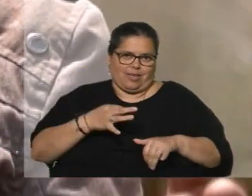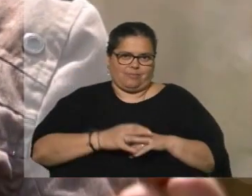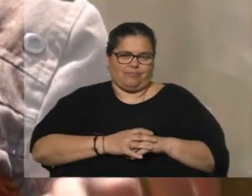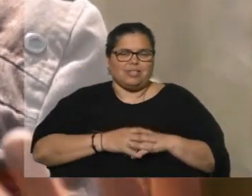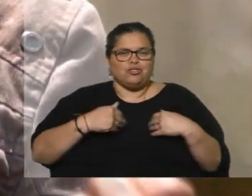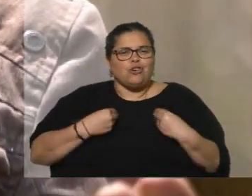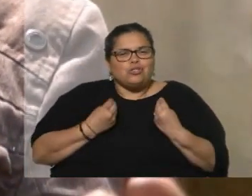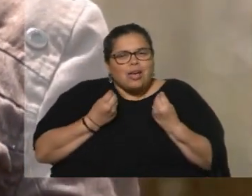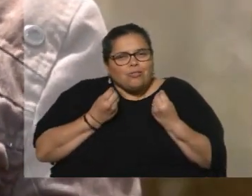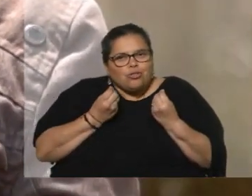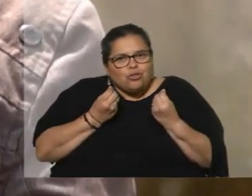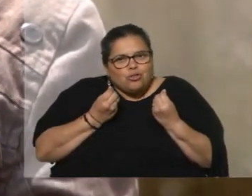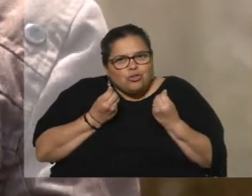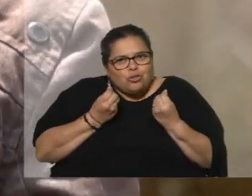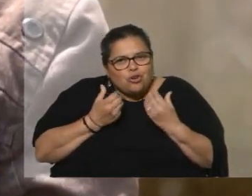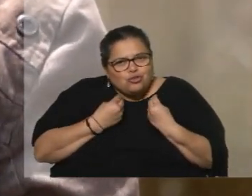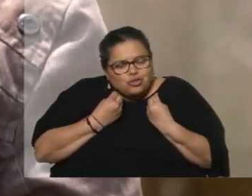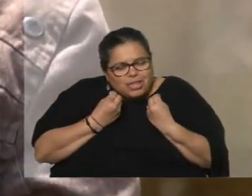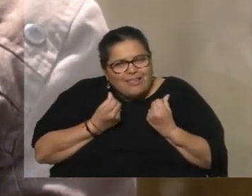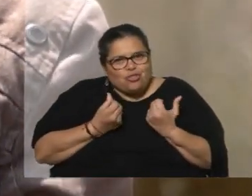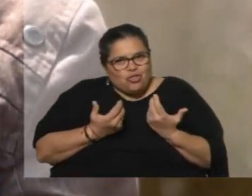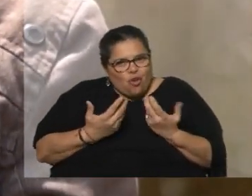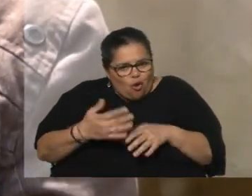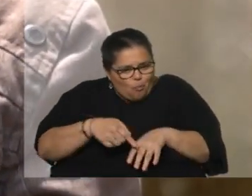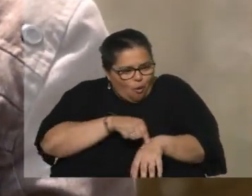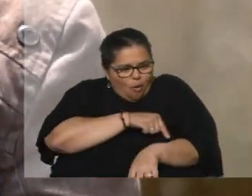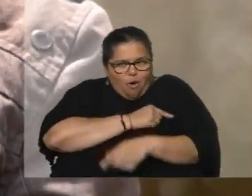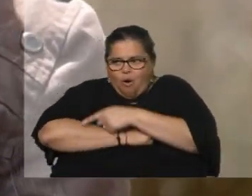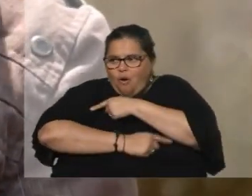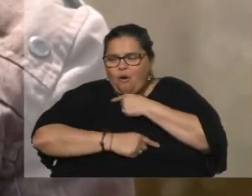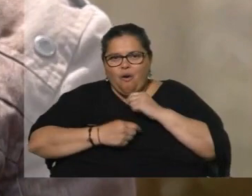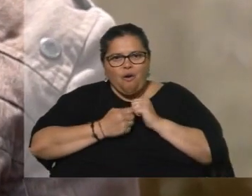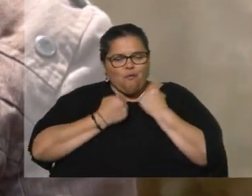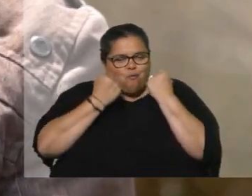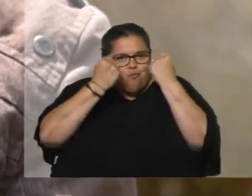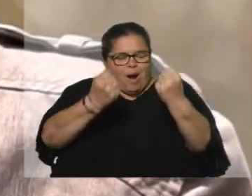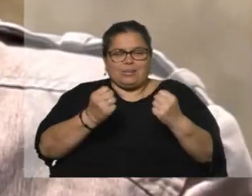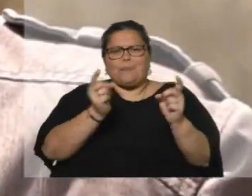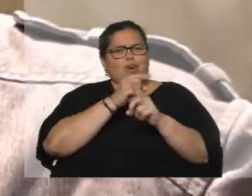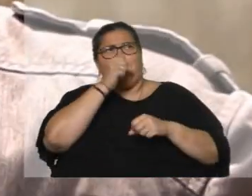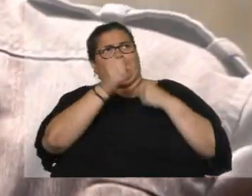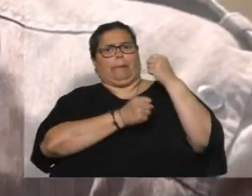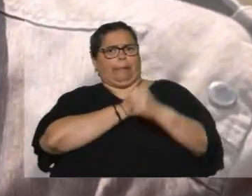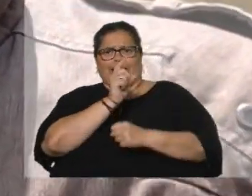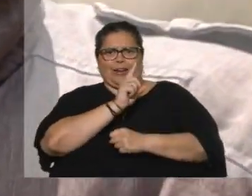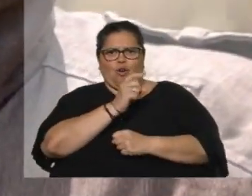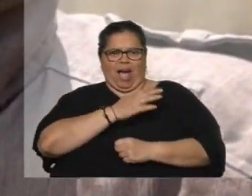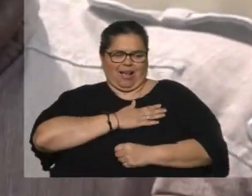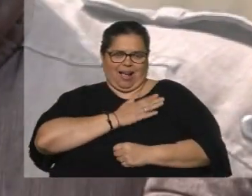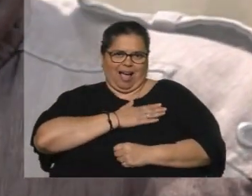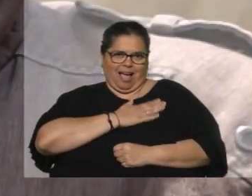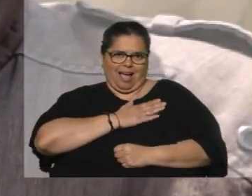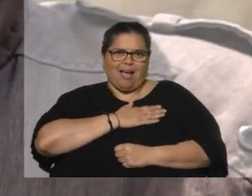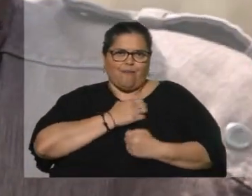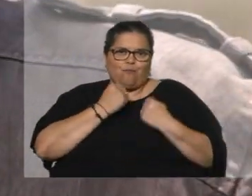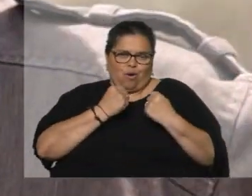que corre fuerza, no para pelear, sino fuerza acá, en mi